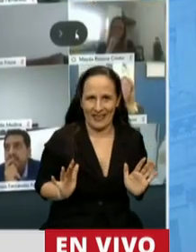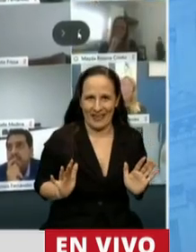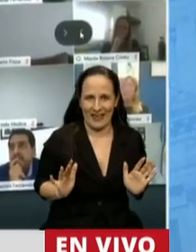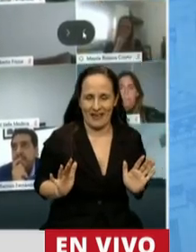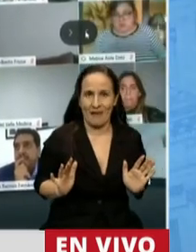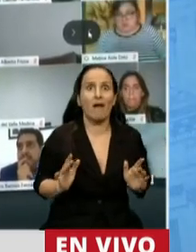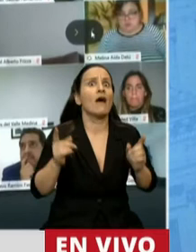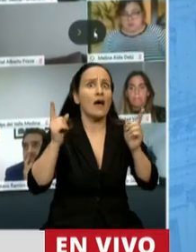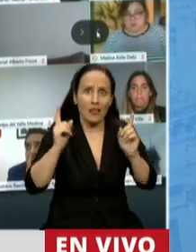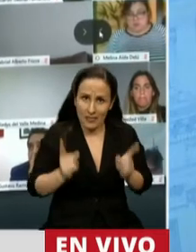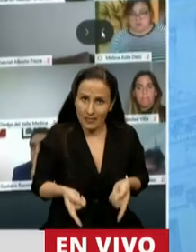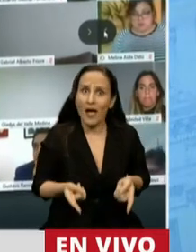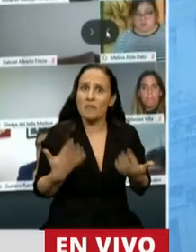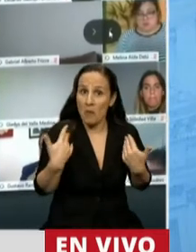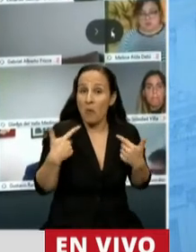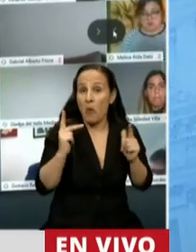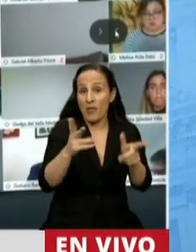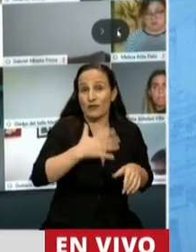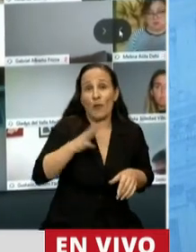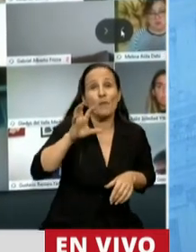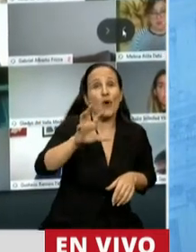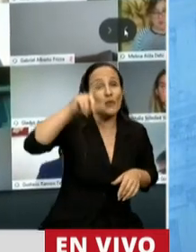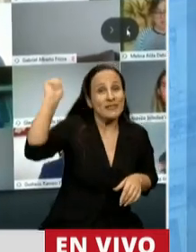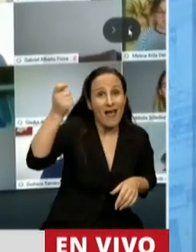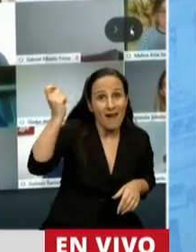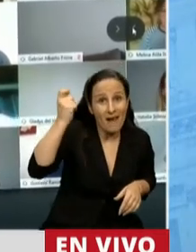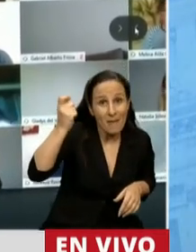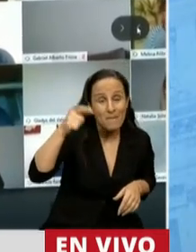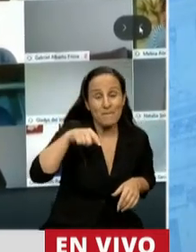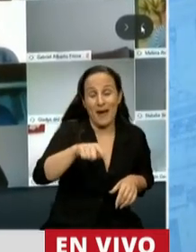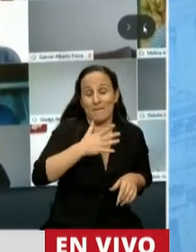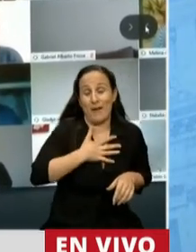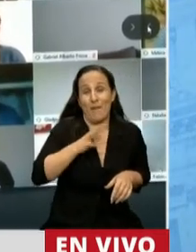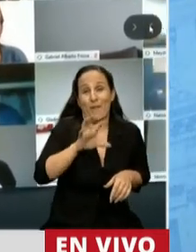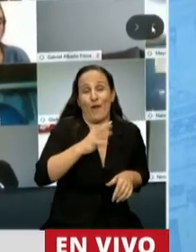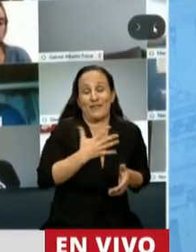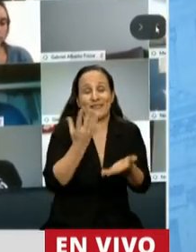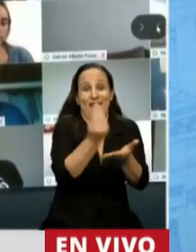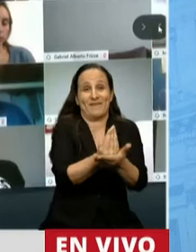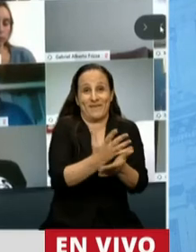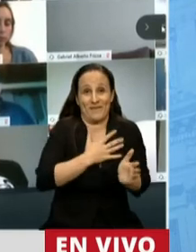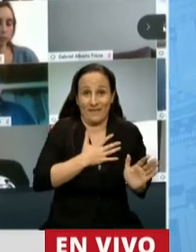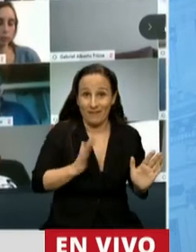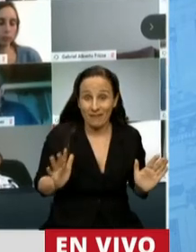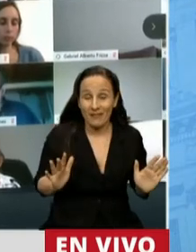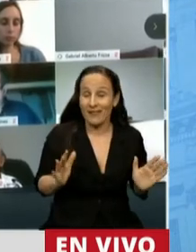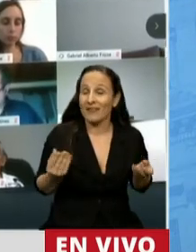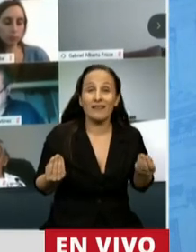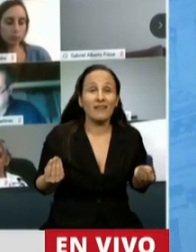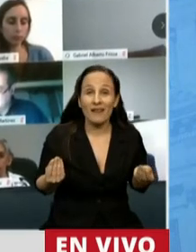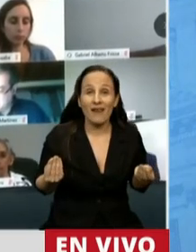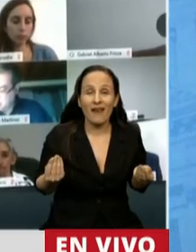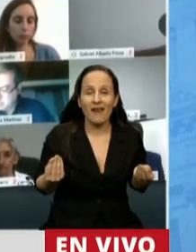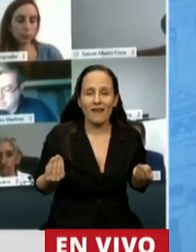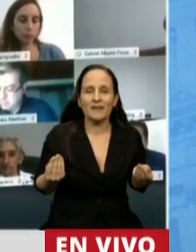también vale decirlo, como pampeano que soy, representante del pueblo de mi provincia, que nos está